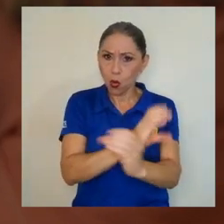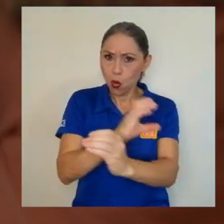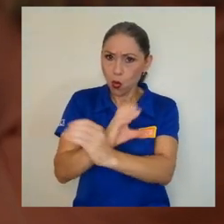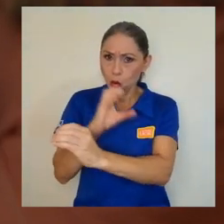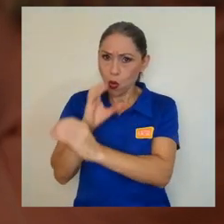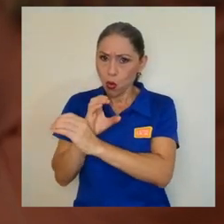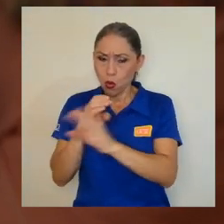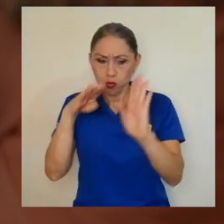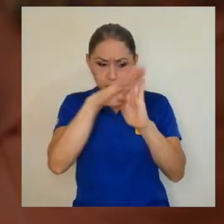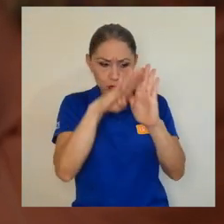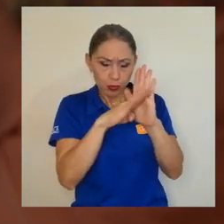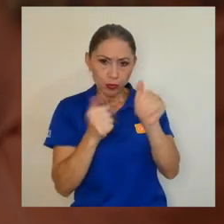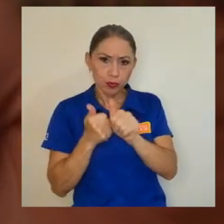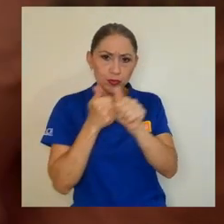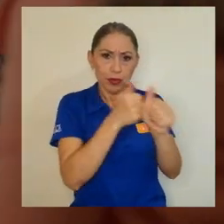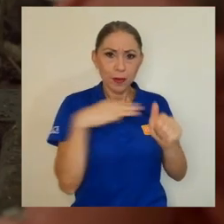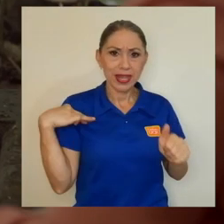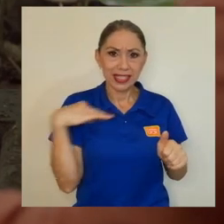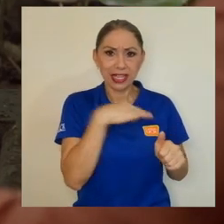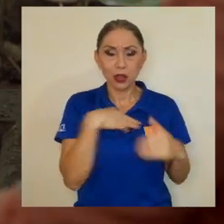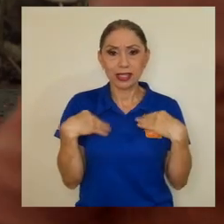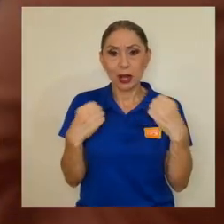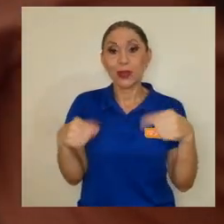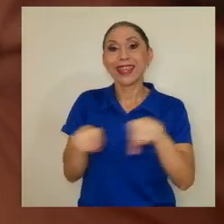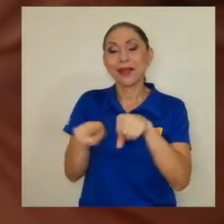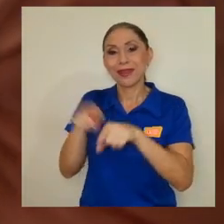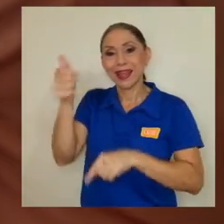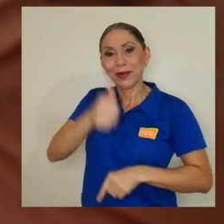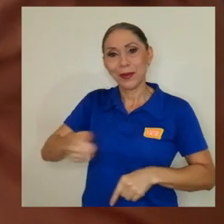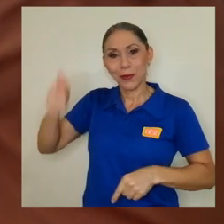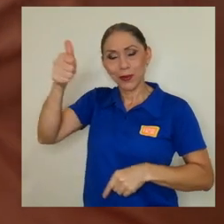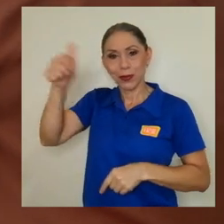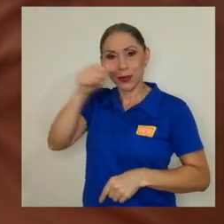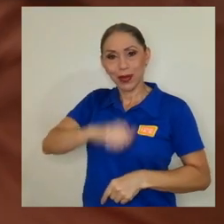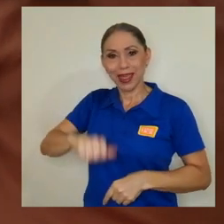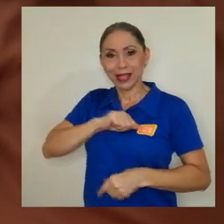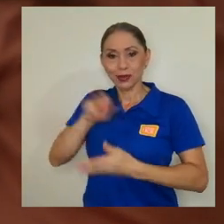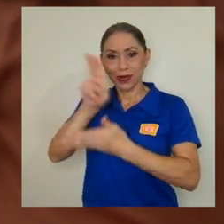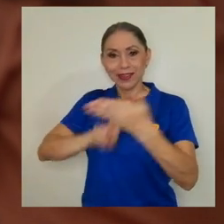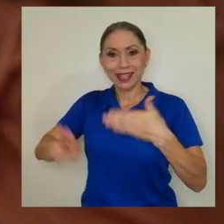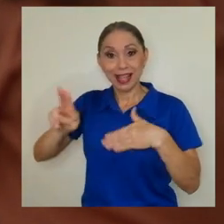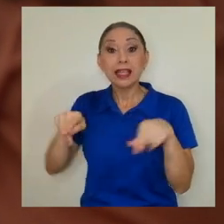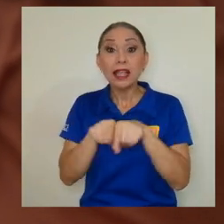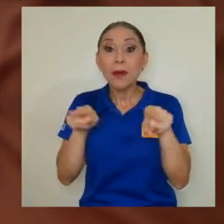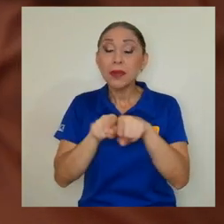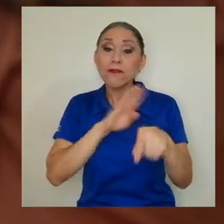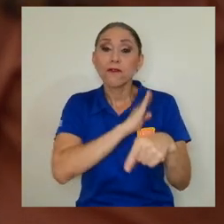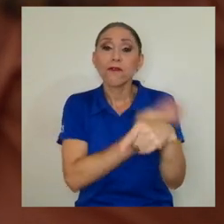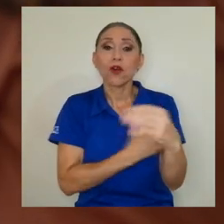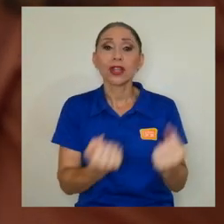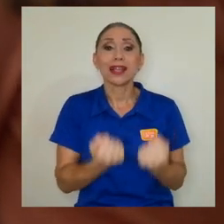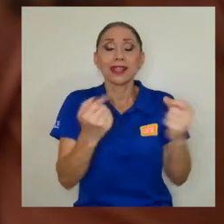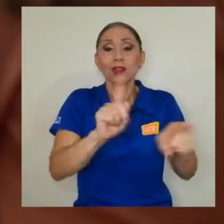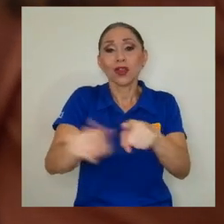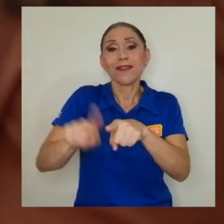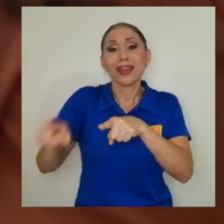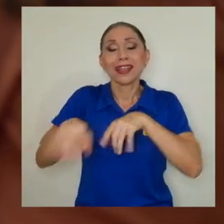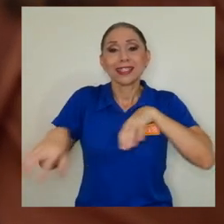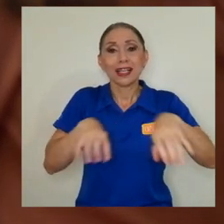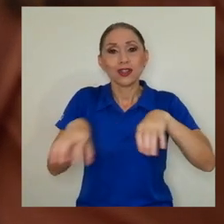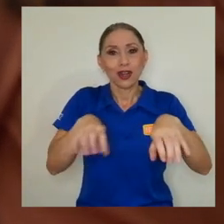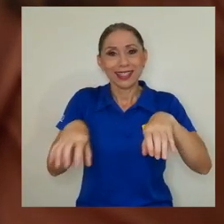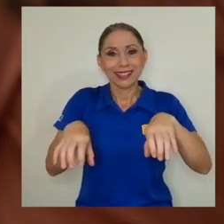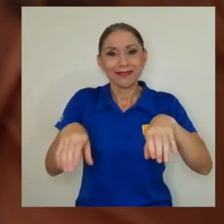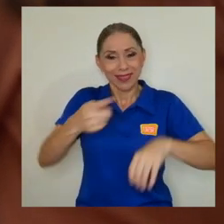por el Ministerio de Salud y nuestras autoridades universitarias propiamente. Y seguir fortaleciendo también el conjunto de otras acciones que desde la unidad de